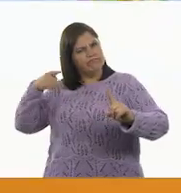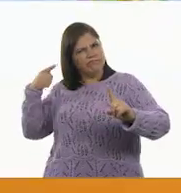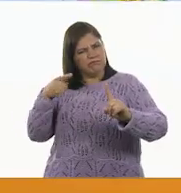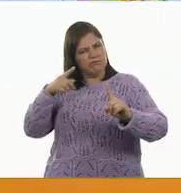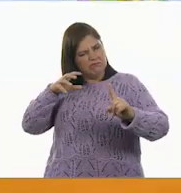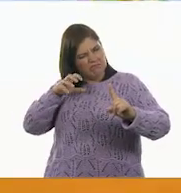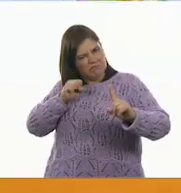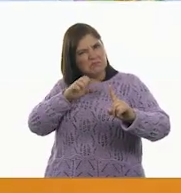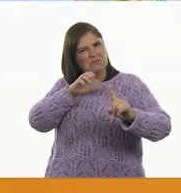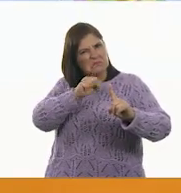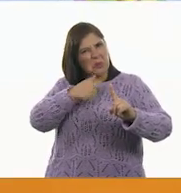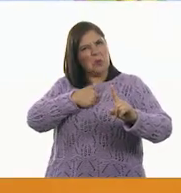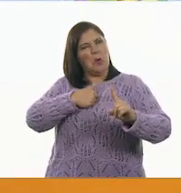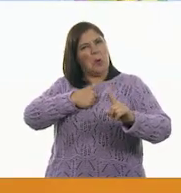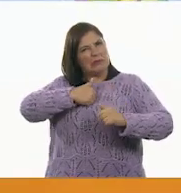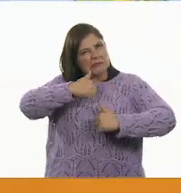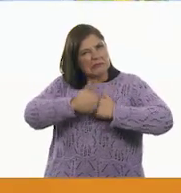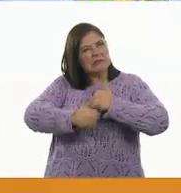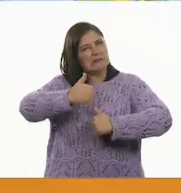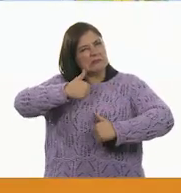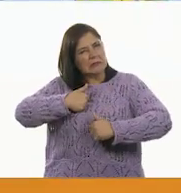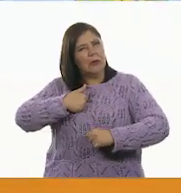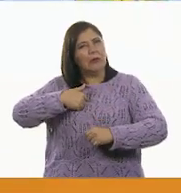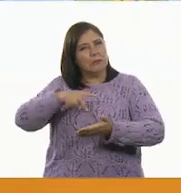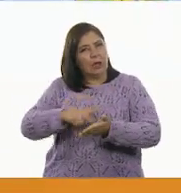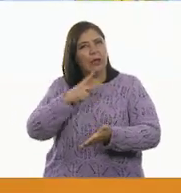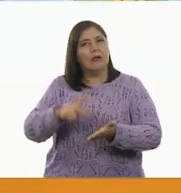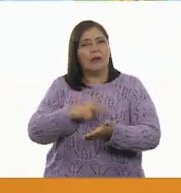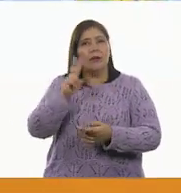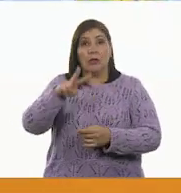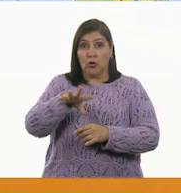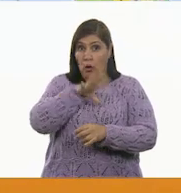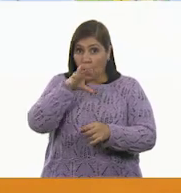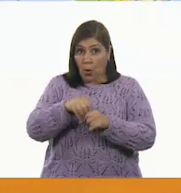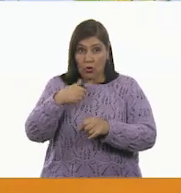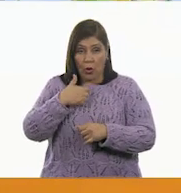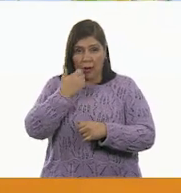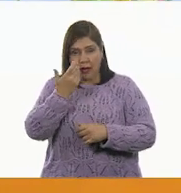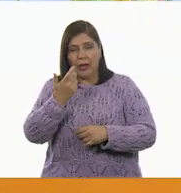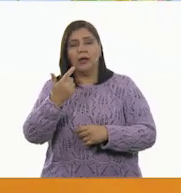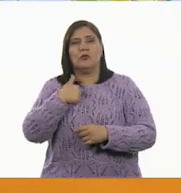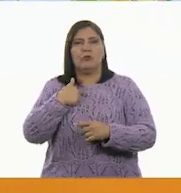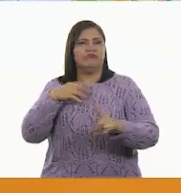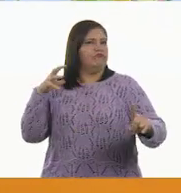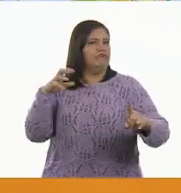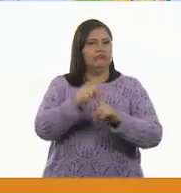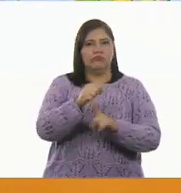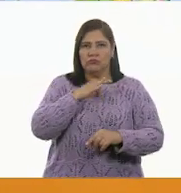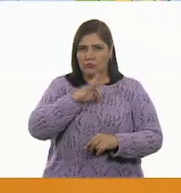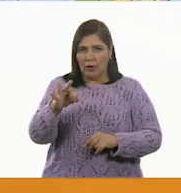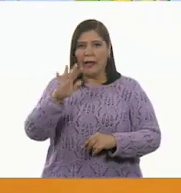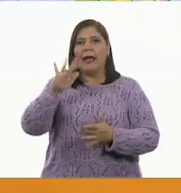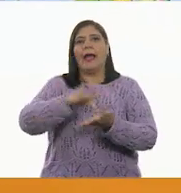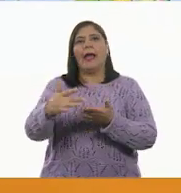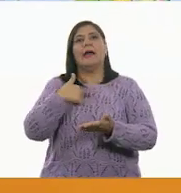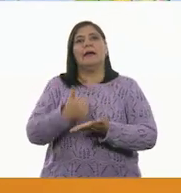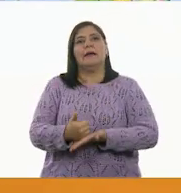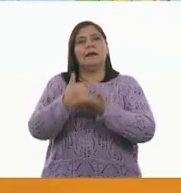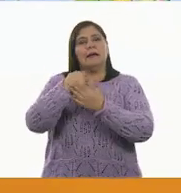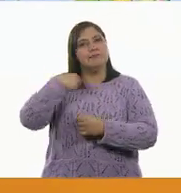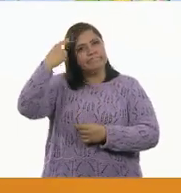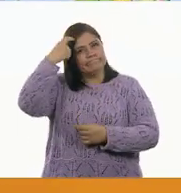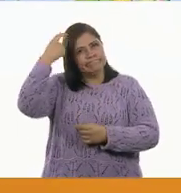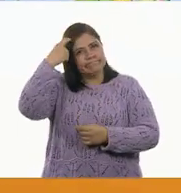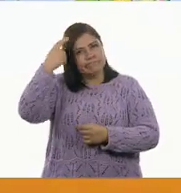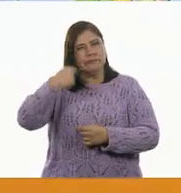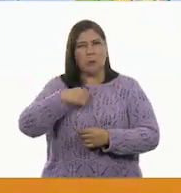todo lo que me propongo, lo cumplo. Con la ayuda de mi mente y con mucho esfuerzo. Pero,